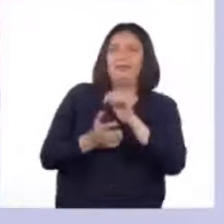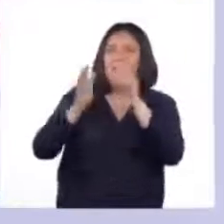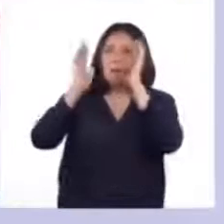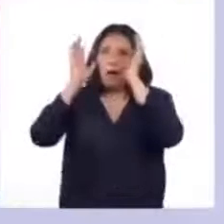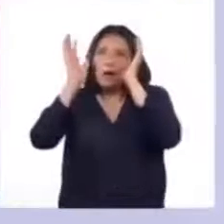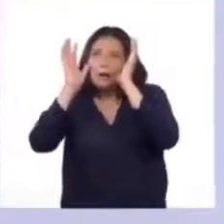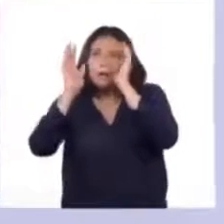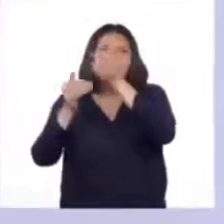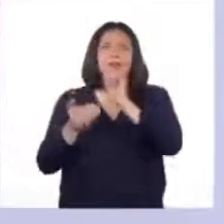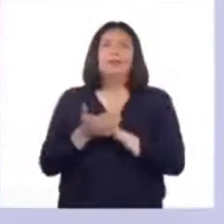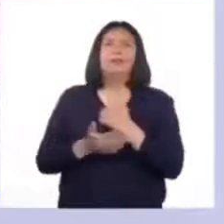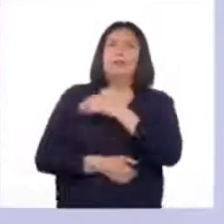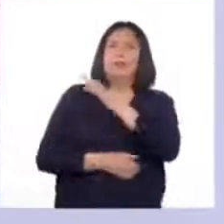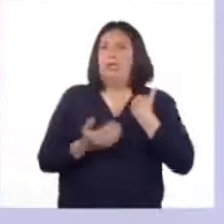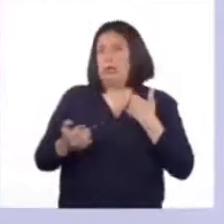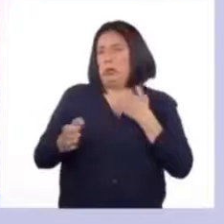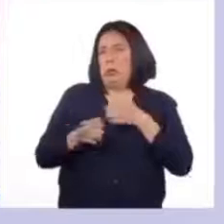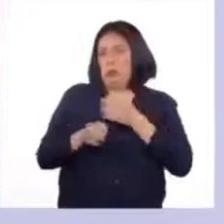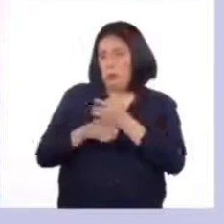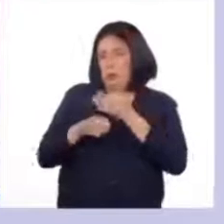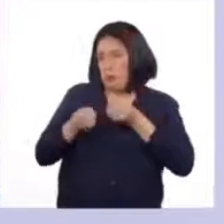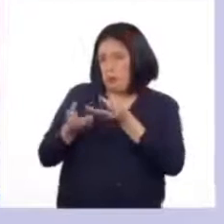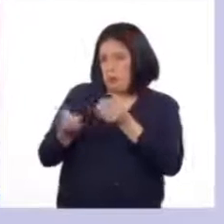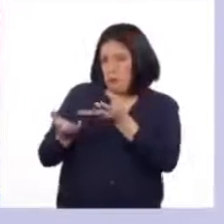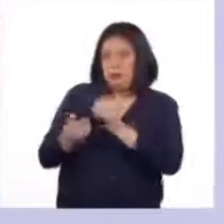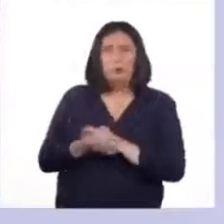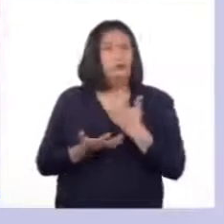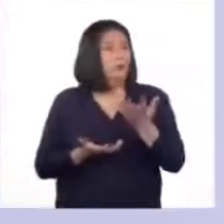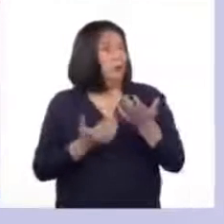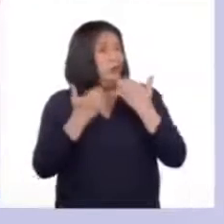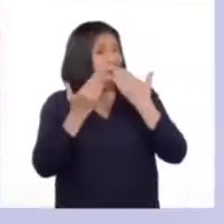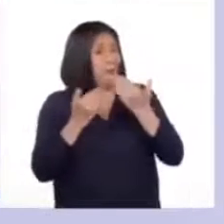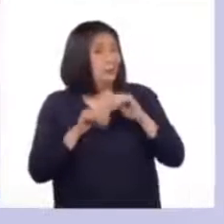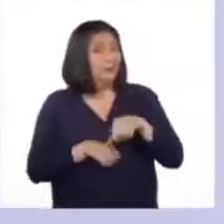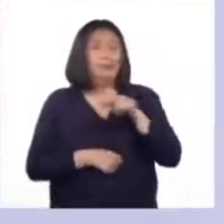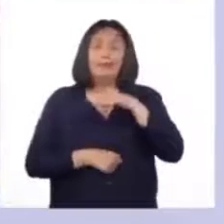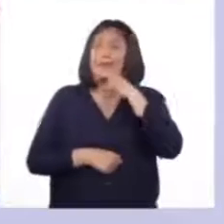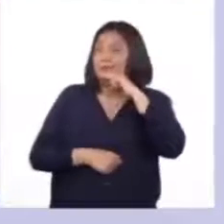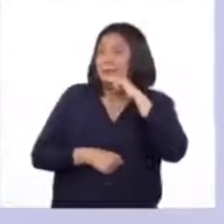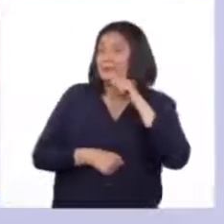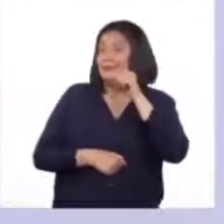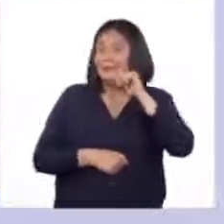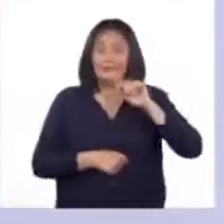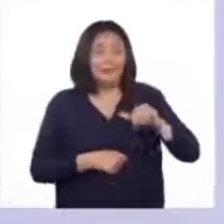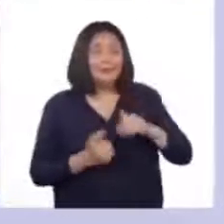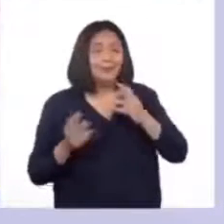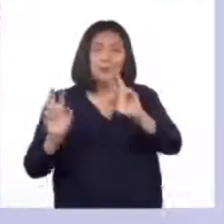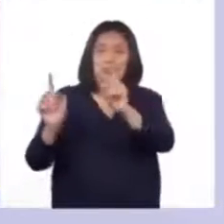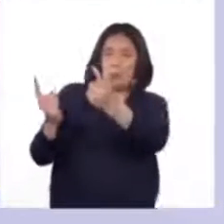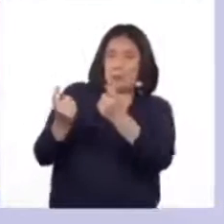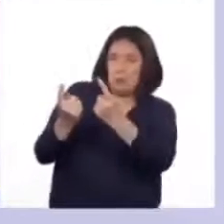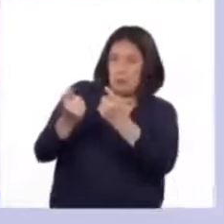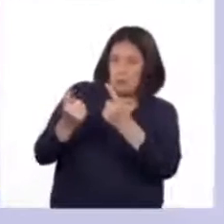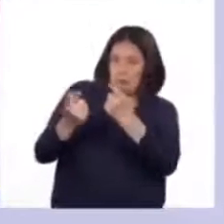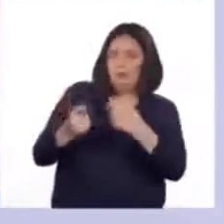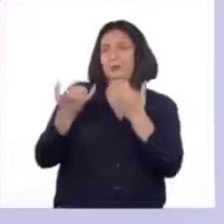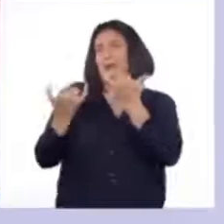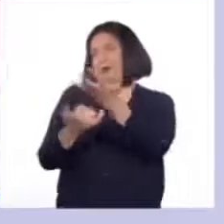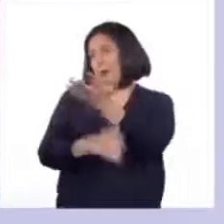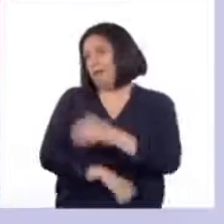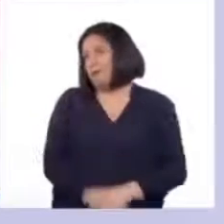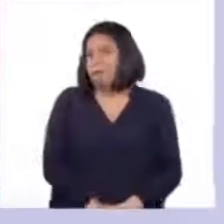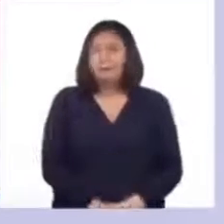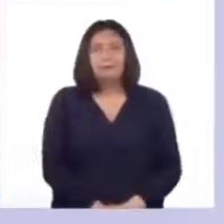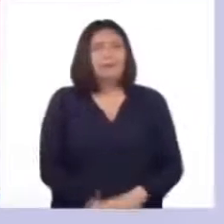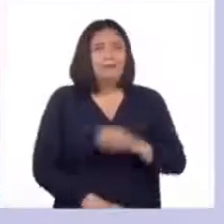atenta a todo lo que les comparto. Y gracias a todas las chicas y chicos que nos hicieron las preguntas el día de hoy.